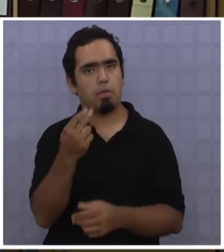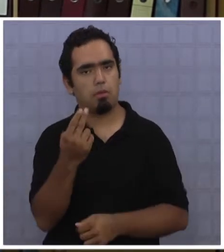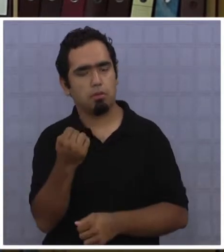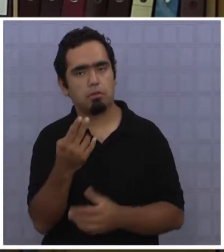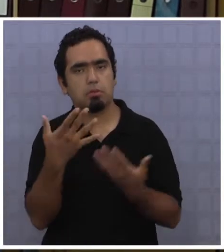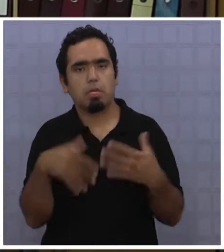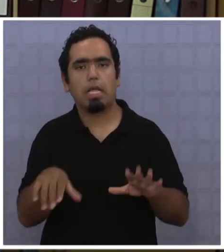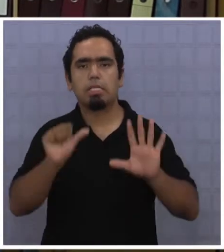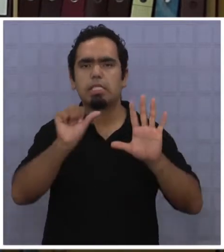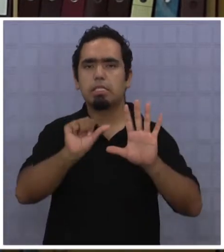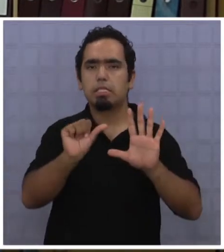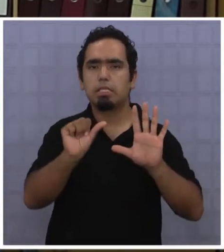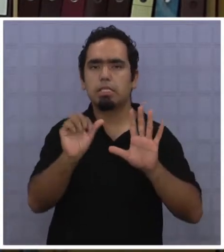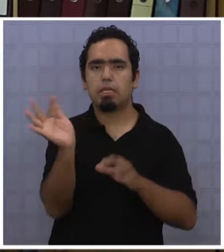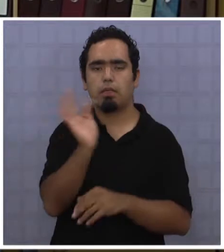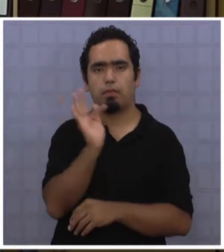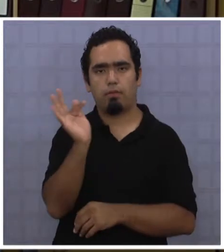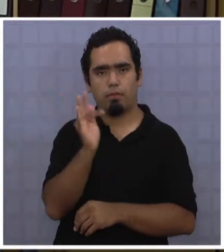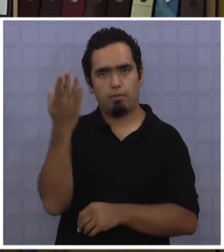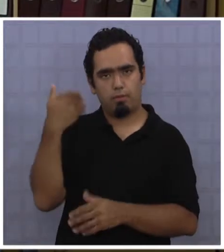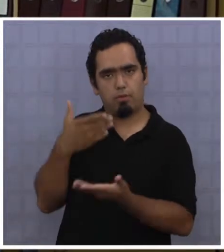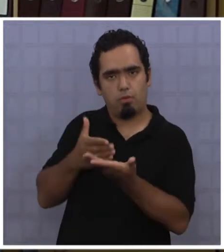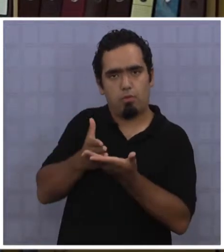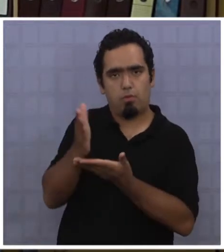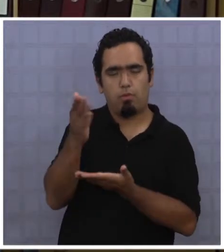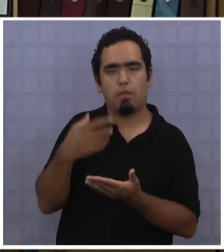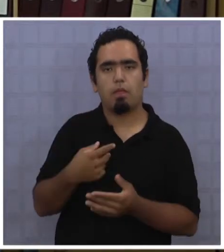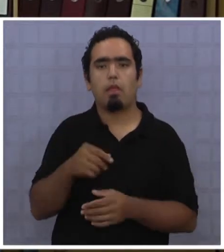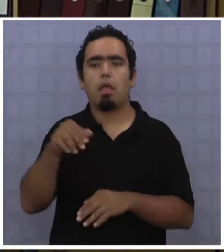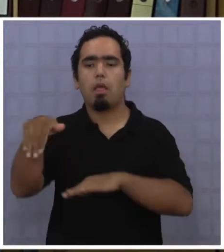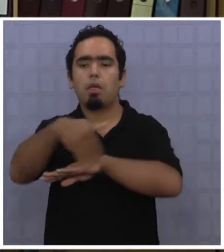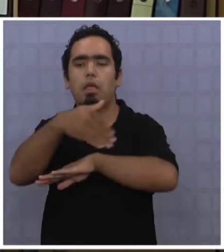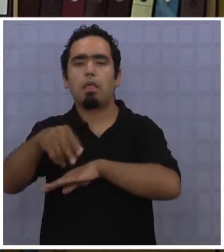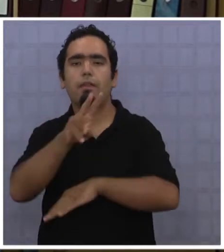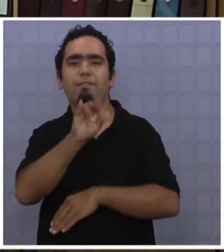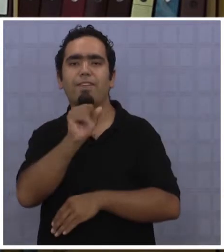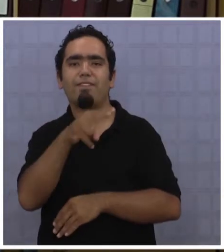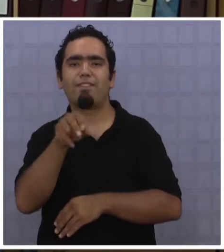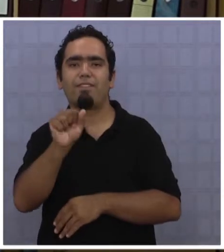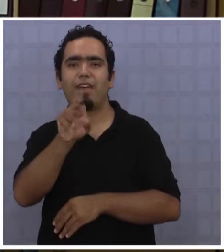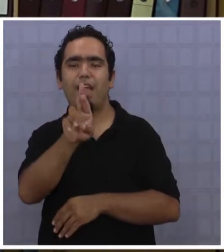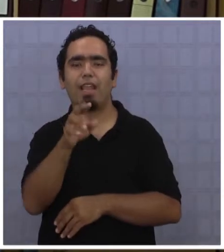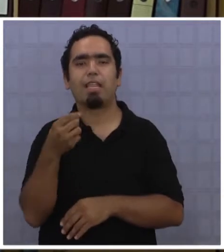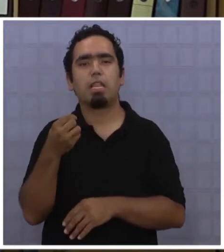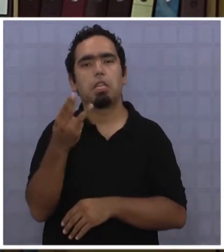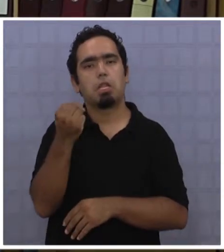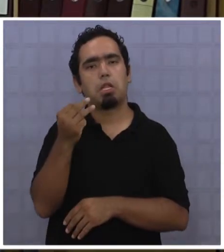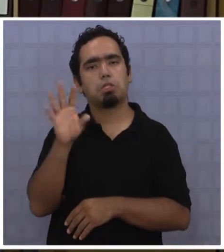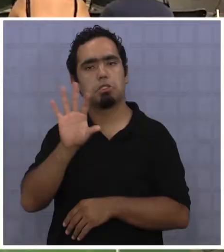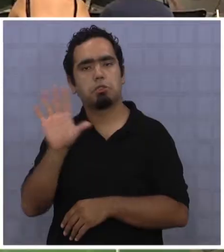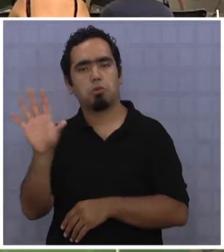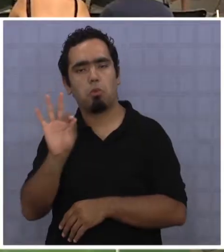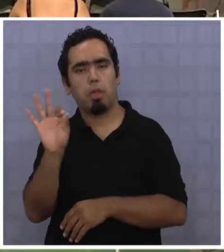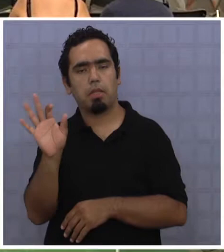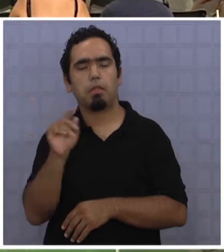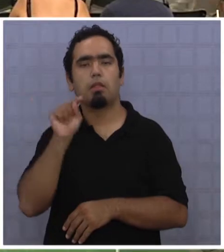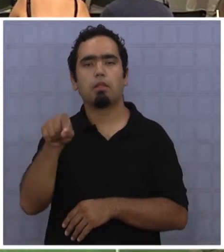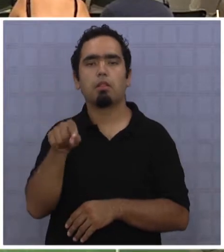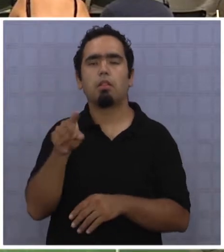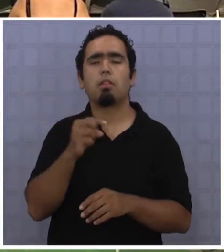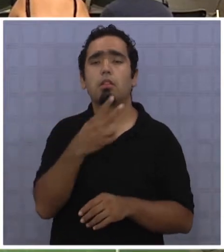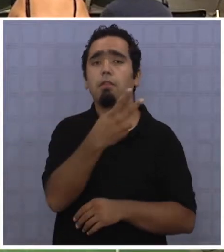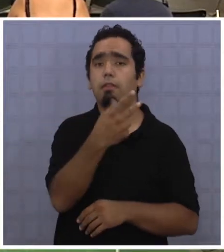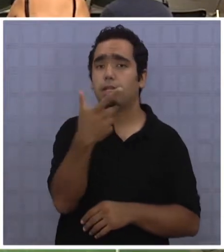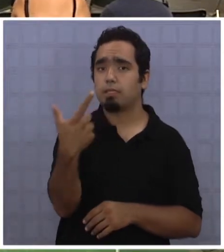el 6 de febrero. Eso lo hicimos en Vivar 1350, donde habitualmente se atiende al público. Desde el